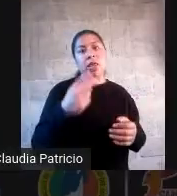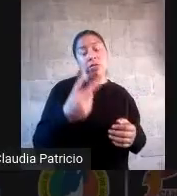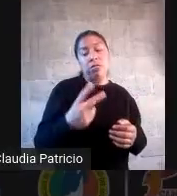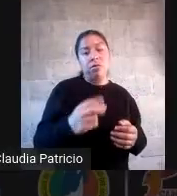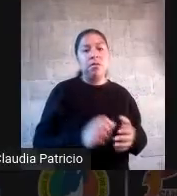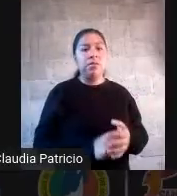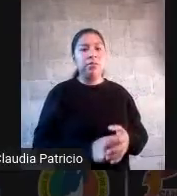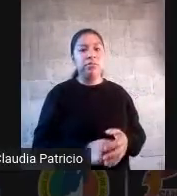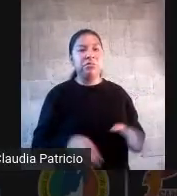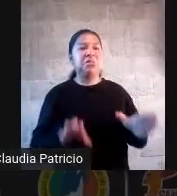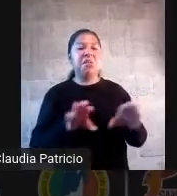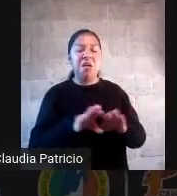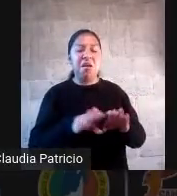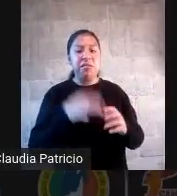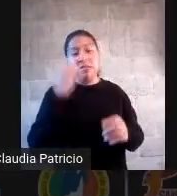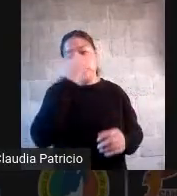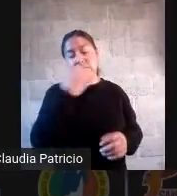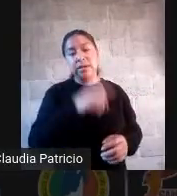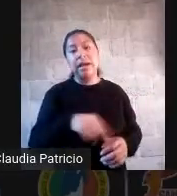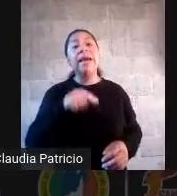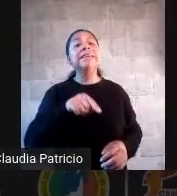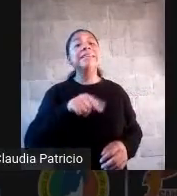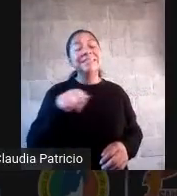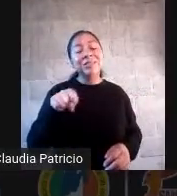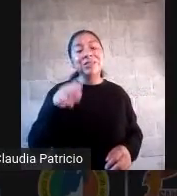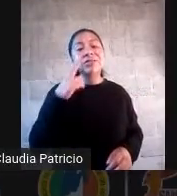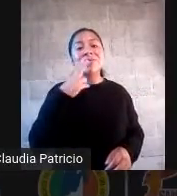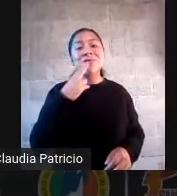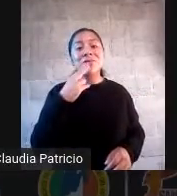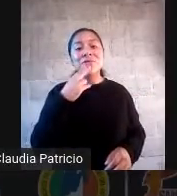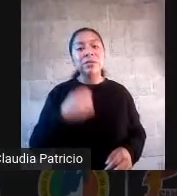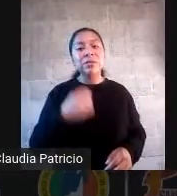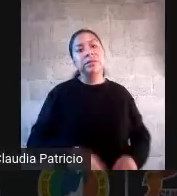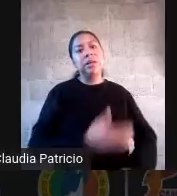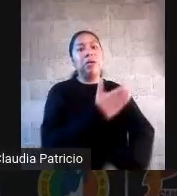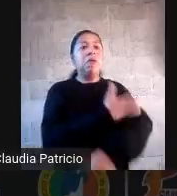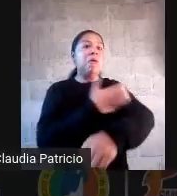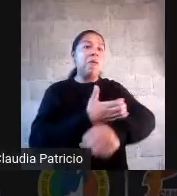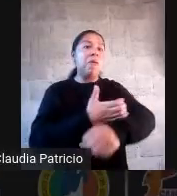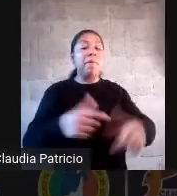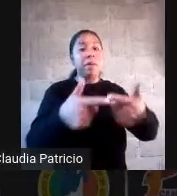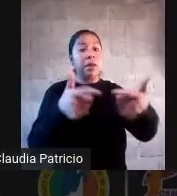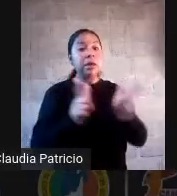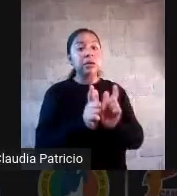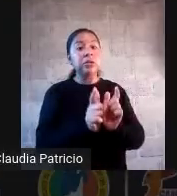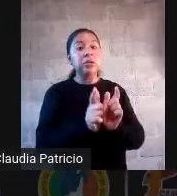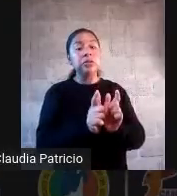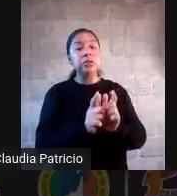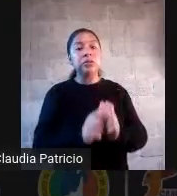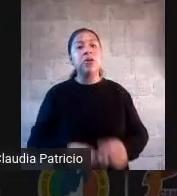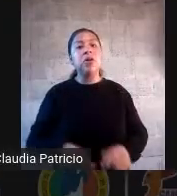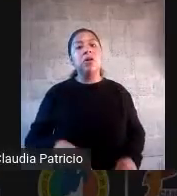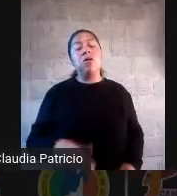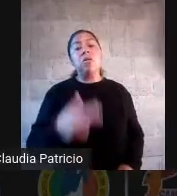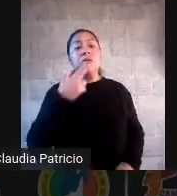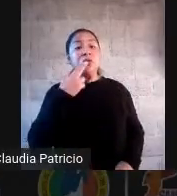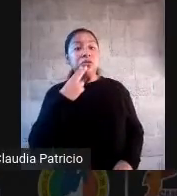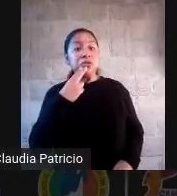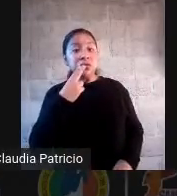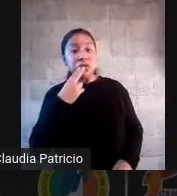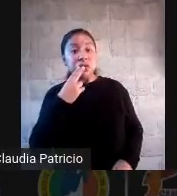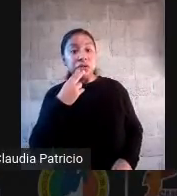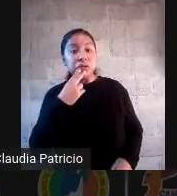formativa que tú le das. Tu colectivo le da, le imprime esa utilidad a los instrumentos que